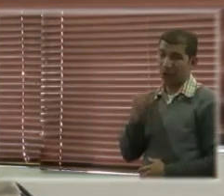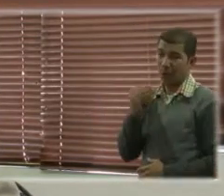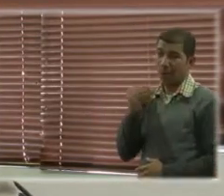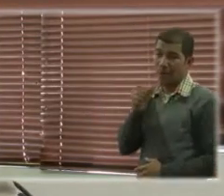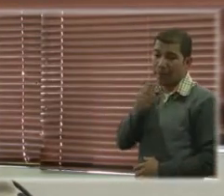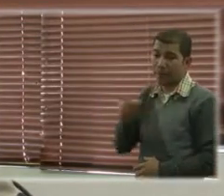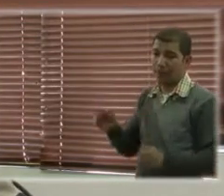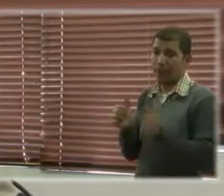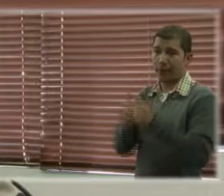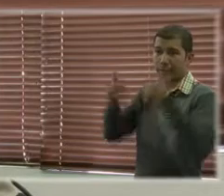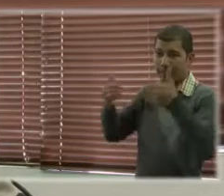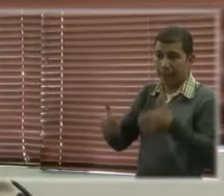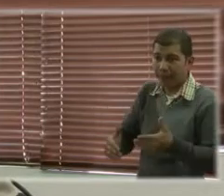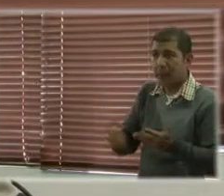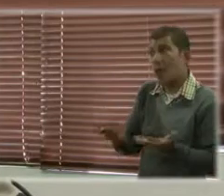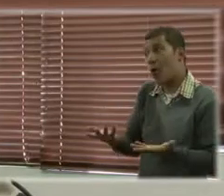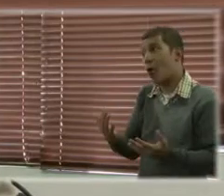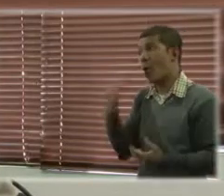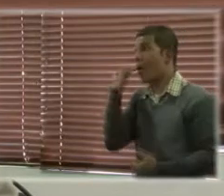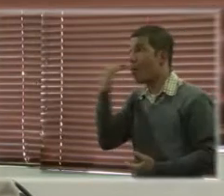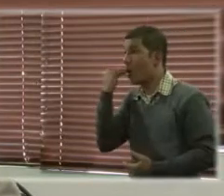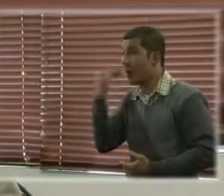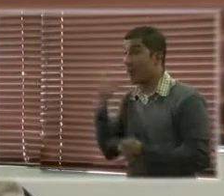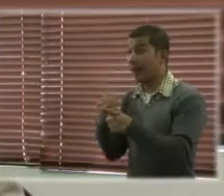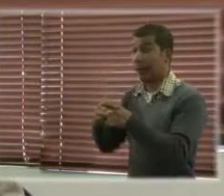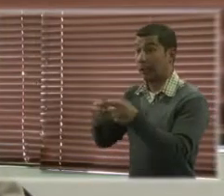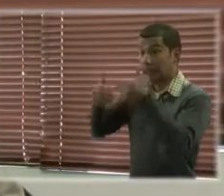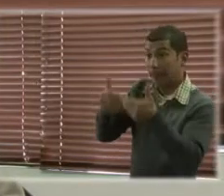porque somos mujeres aún sin discapacidad,